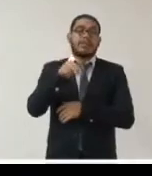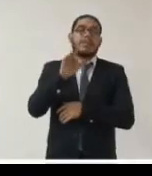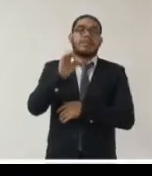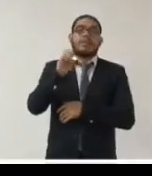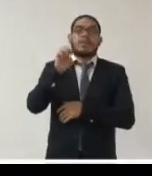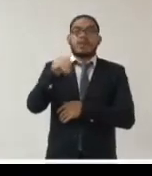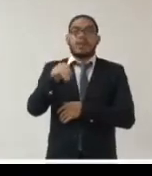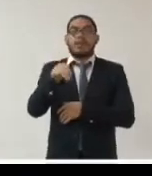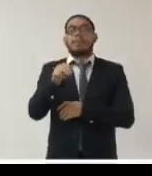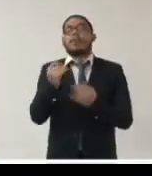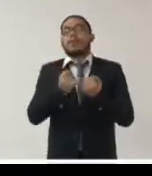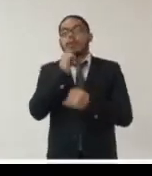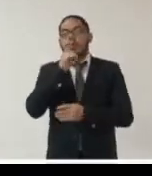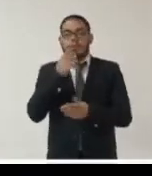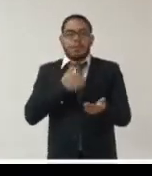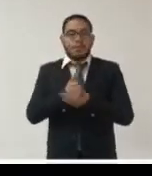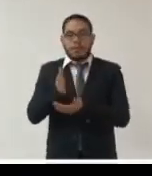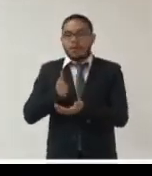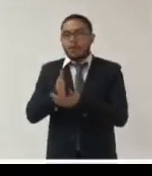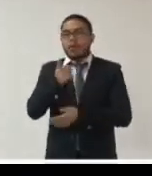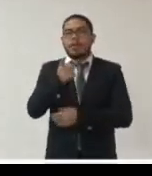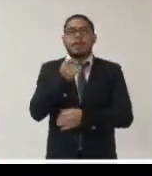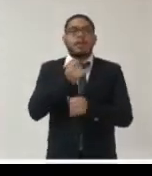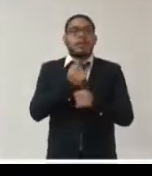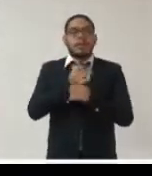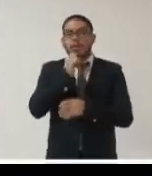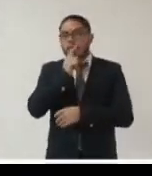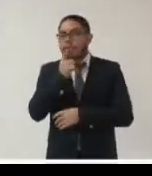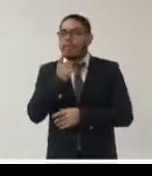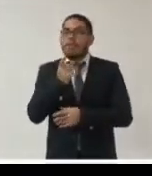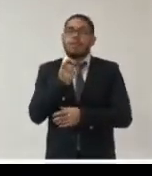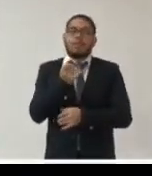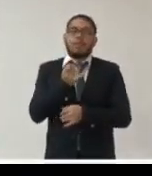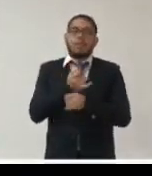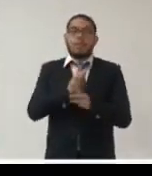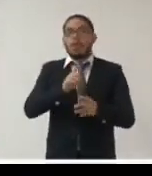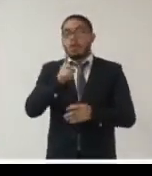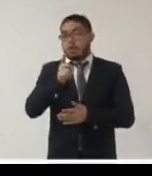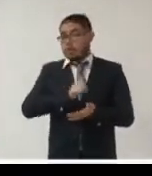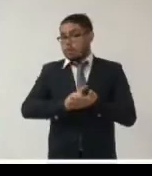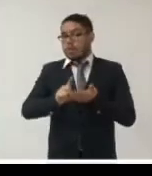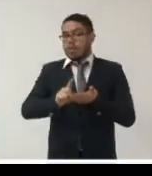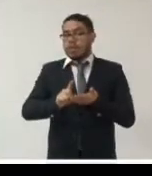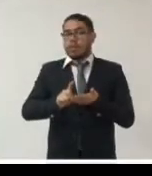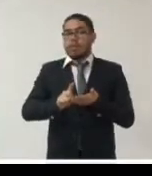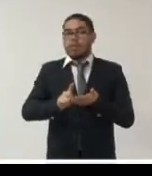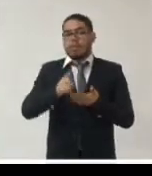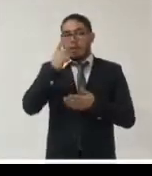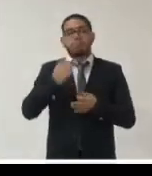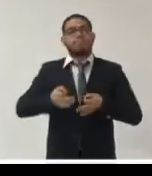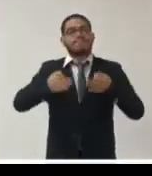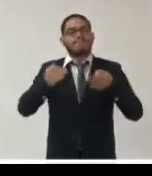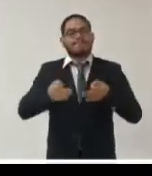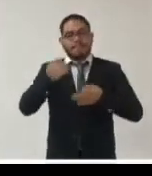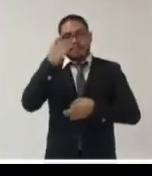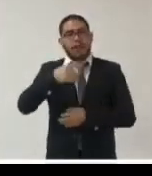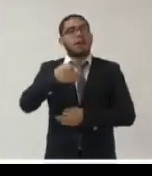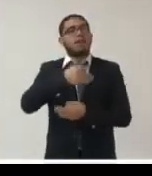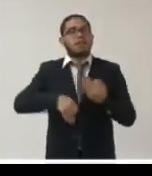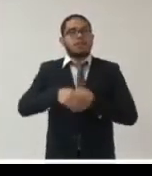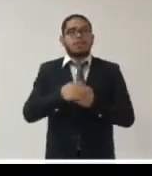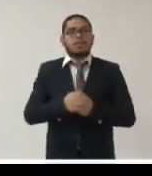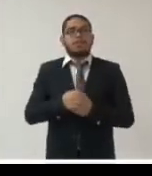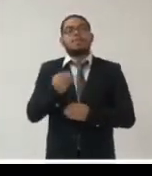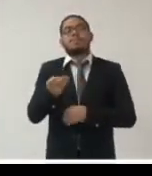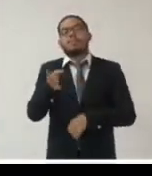nosotros el derecho de acceso a la información y la protección de datos personales es un derecho garantizarlo para todos entonces